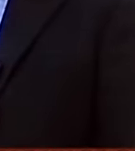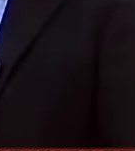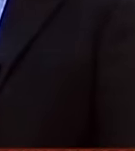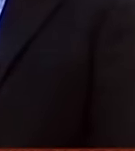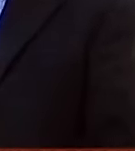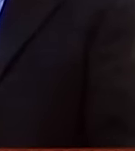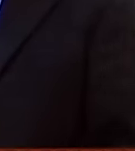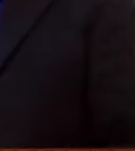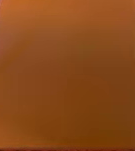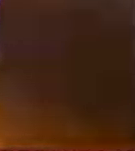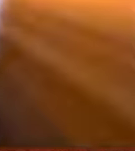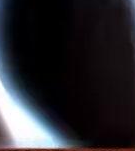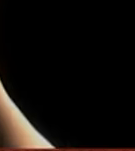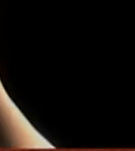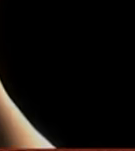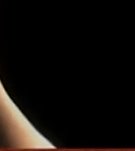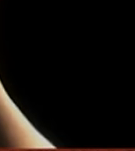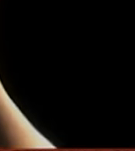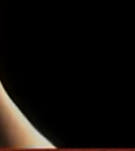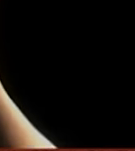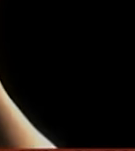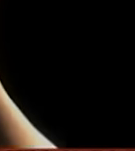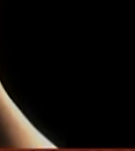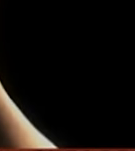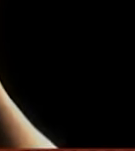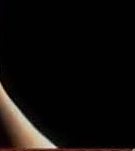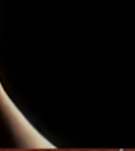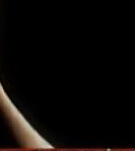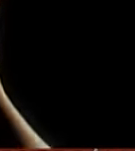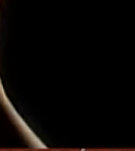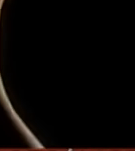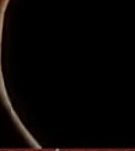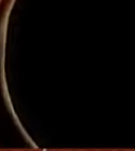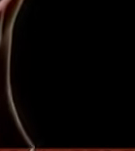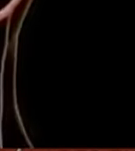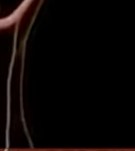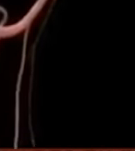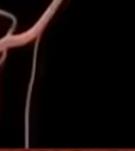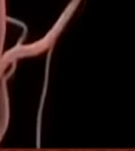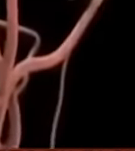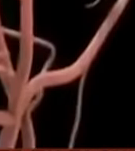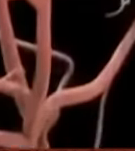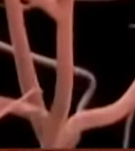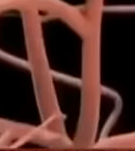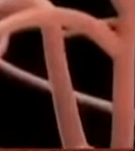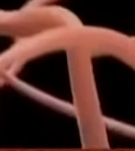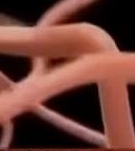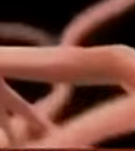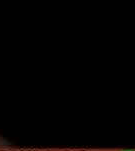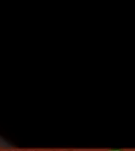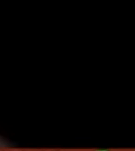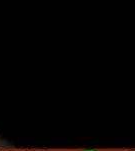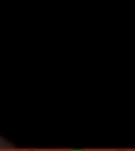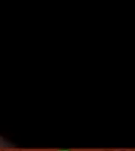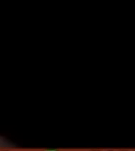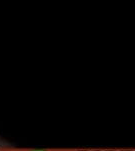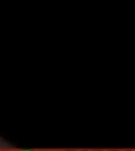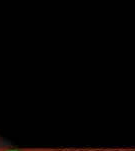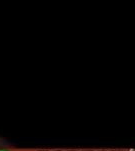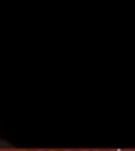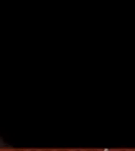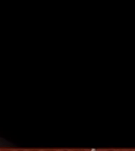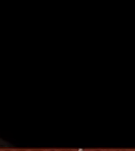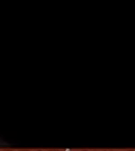embolia la embolia es una de las complicaciones más catastróficas que alguien pueda tener porque genera una incapacidad de forma